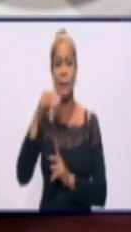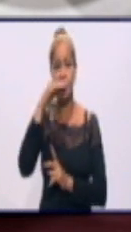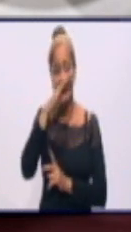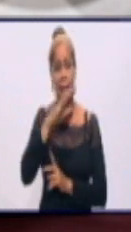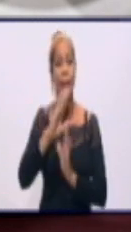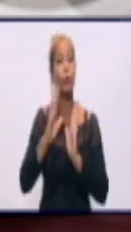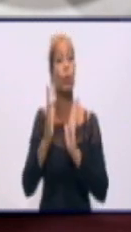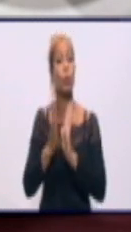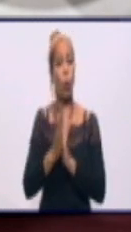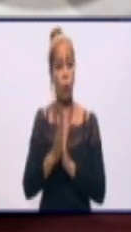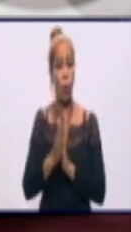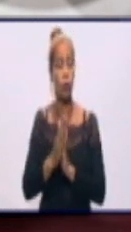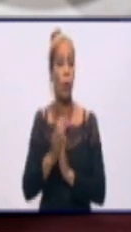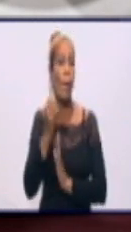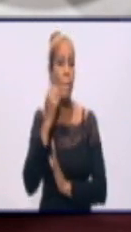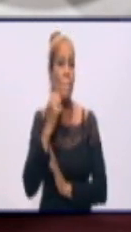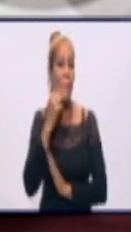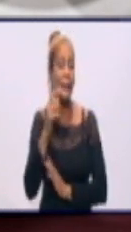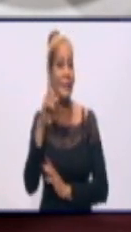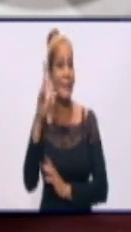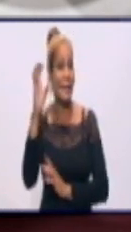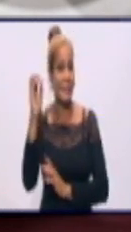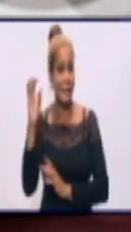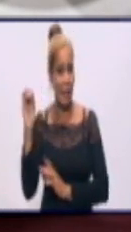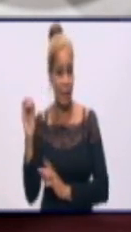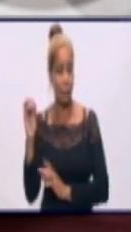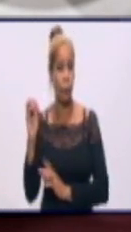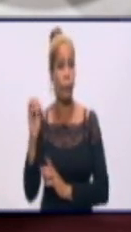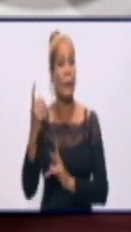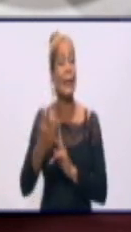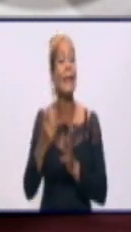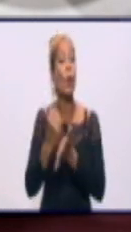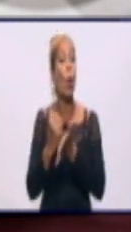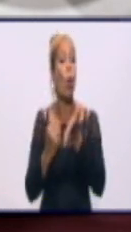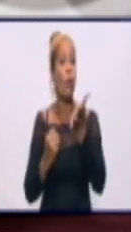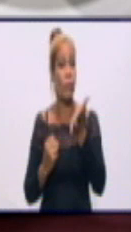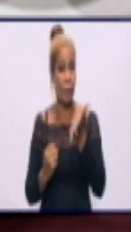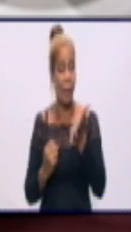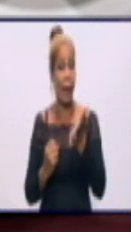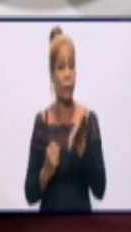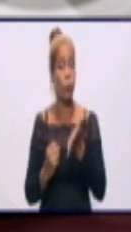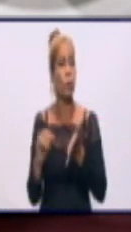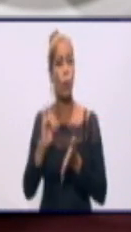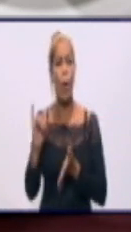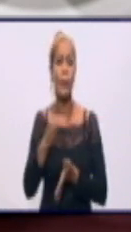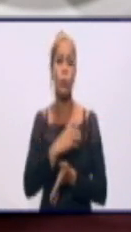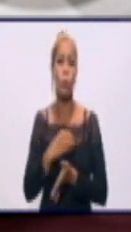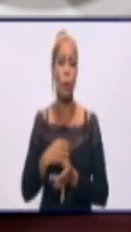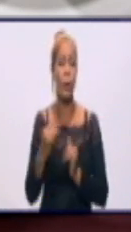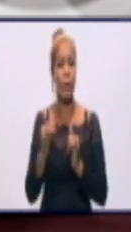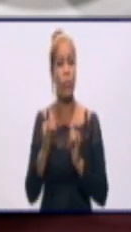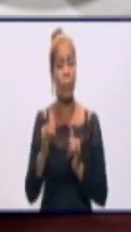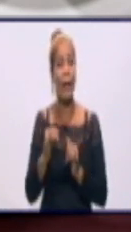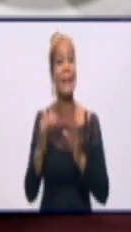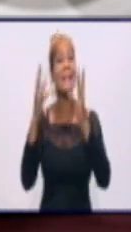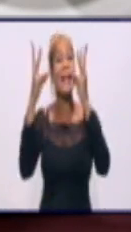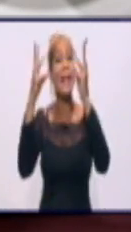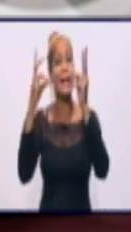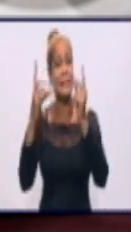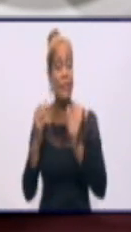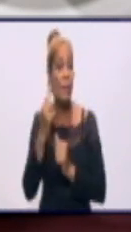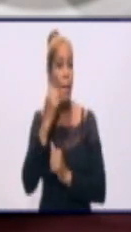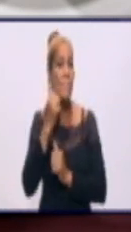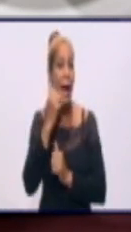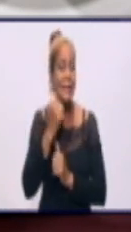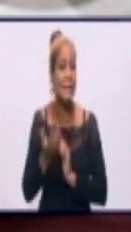100. Y en el caso de los confirmados, que ya la doctora lo destacaba, es la cifra más alta en un día